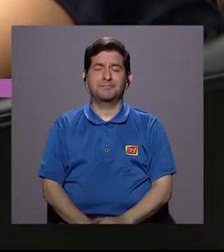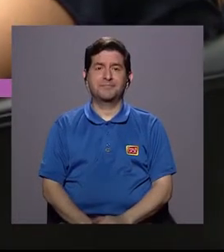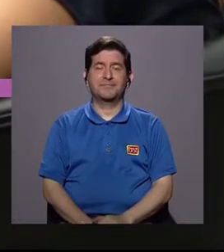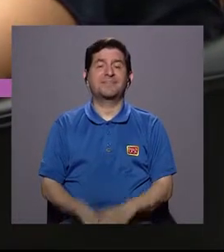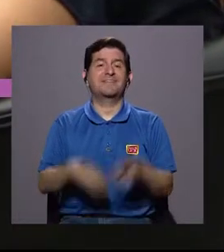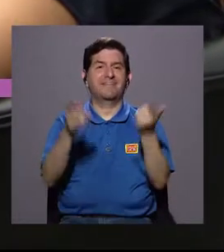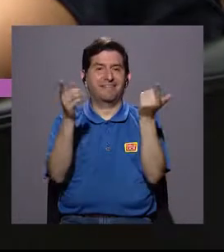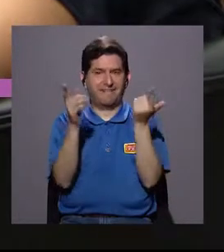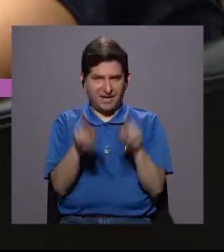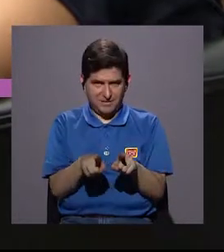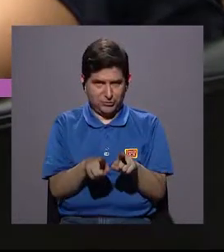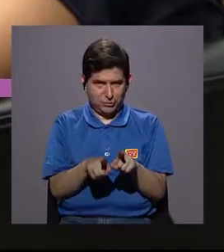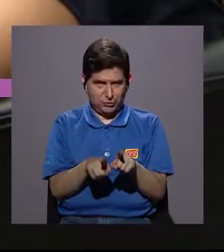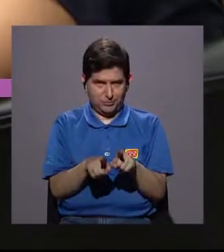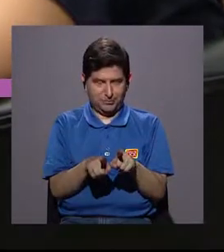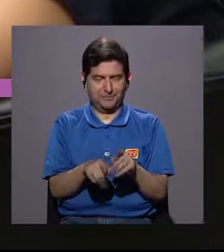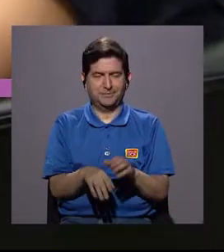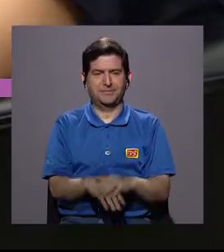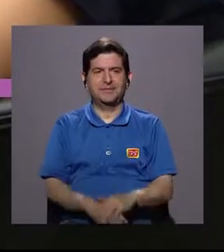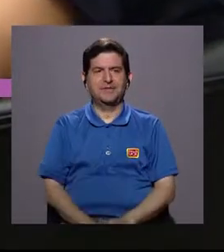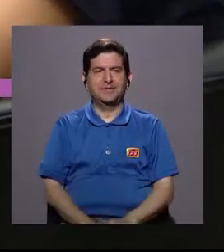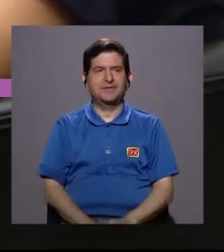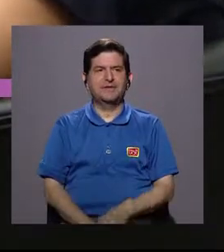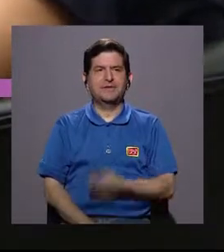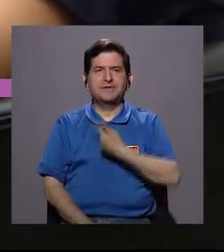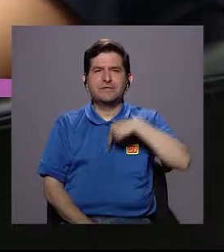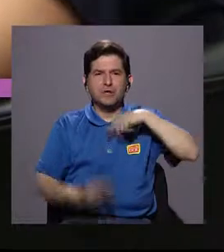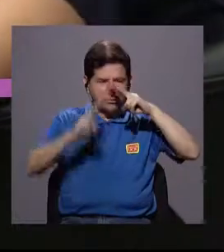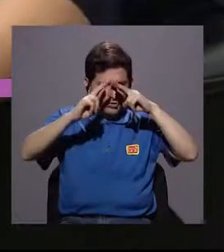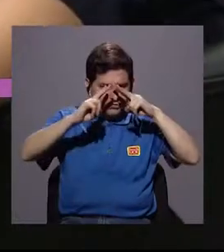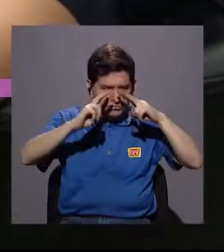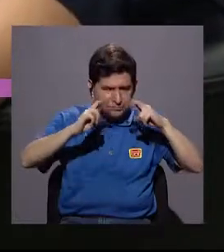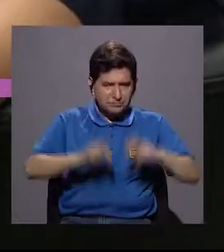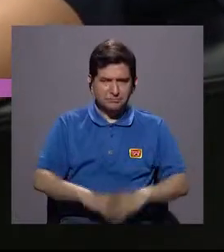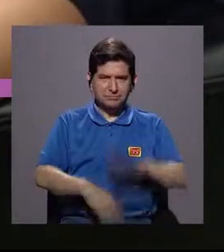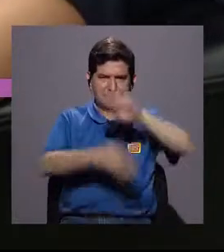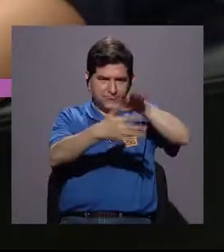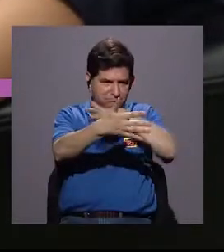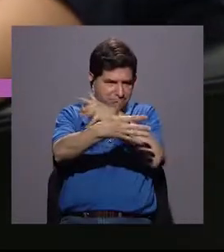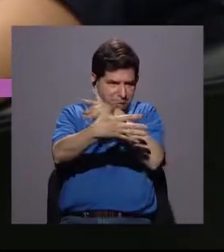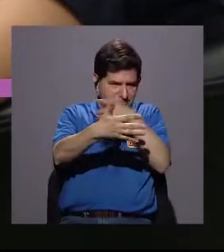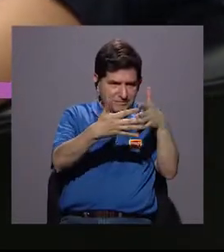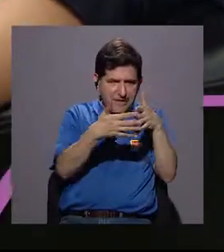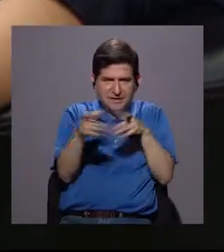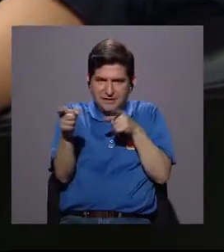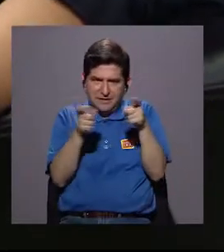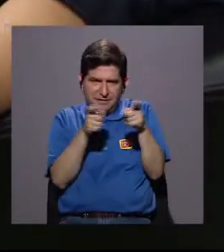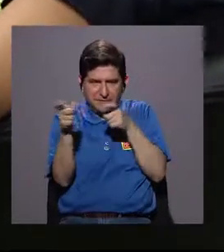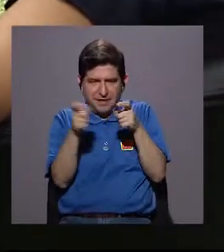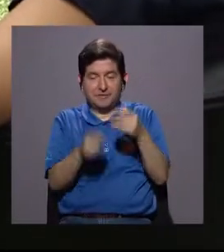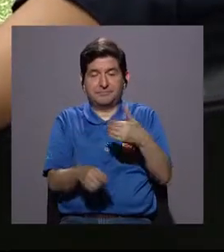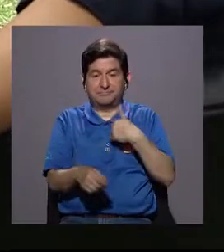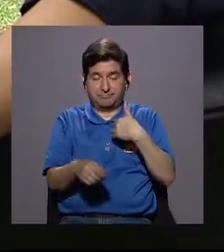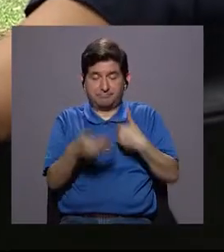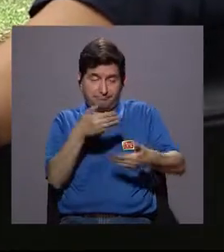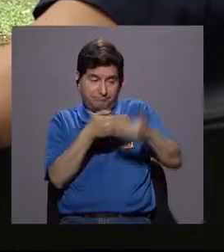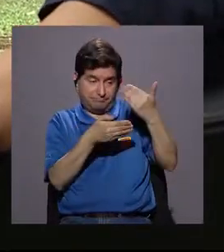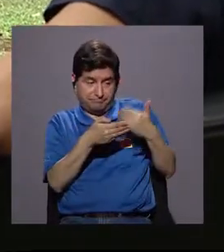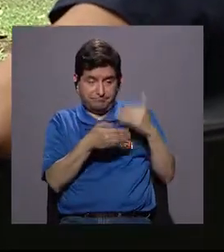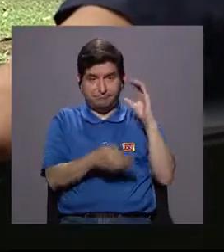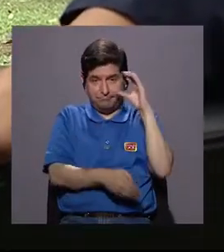De hecho, si hacemos una revisión de los calendarios de racionamiento que se han tenido,